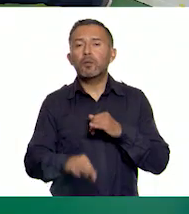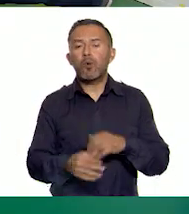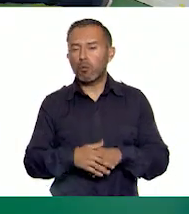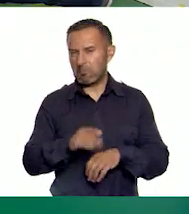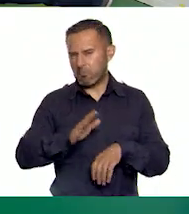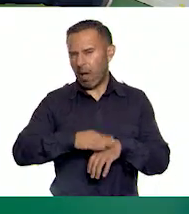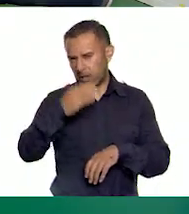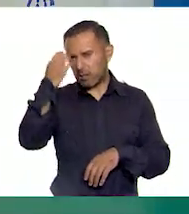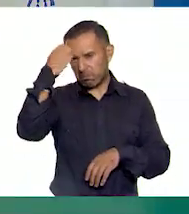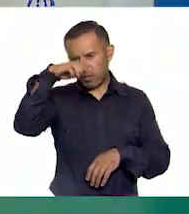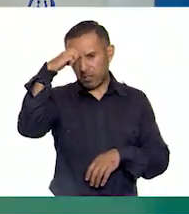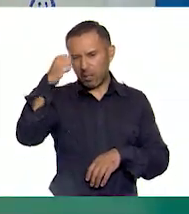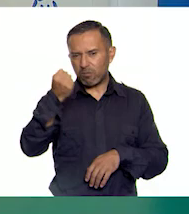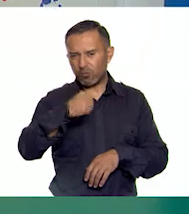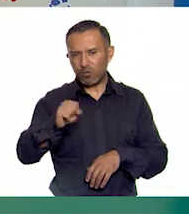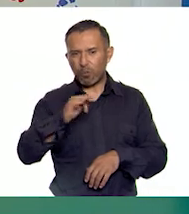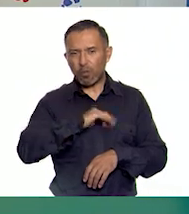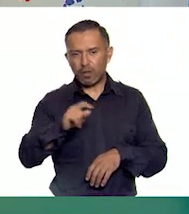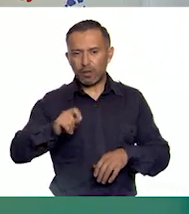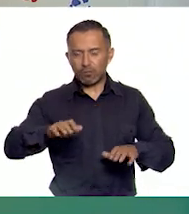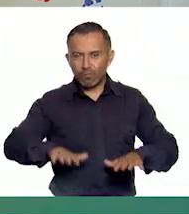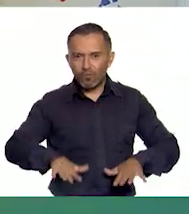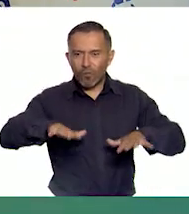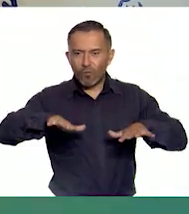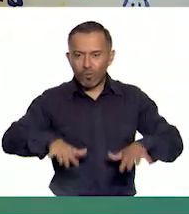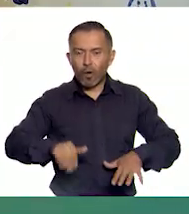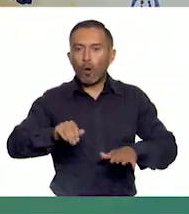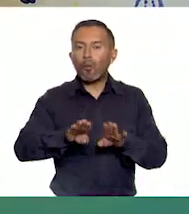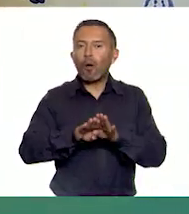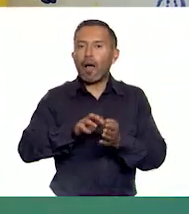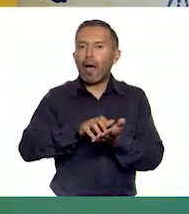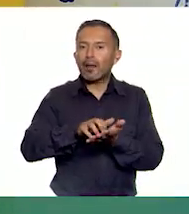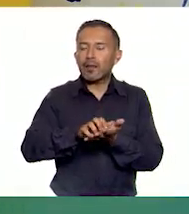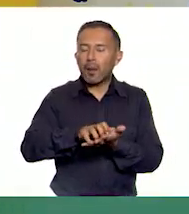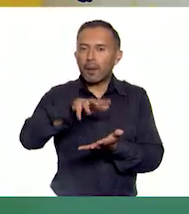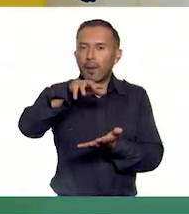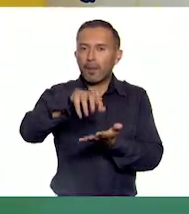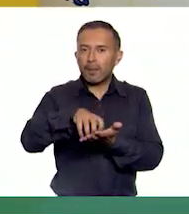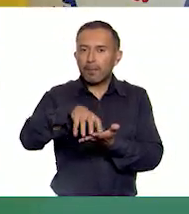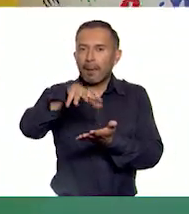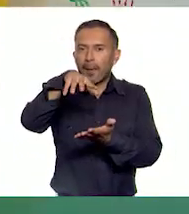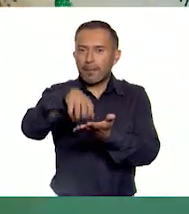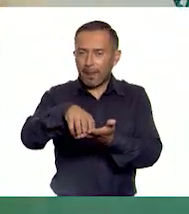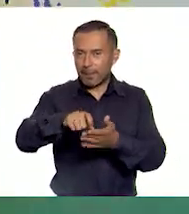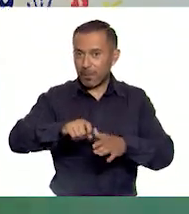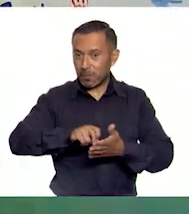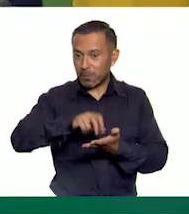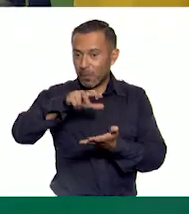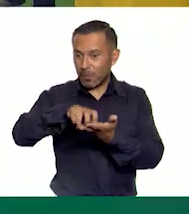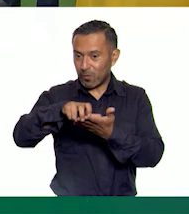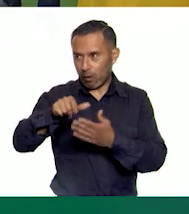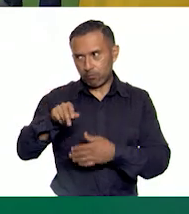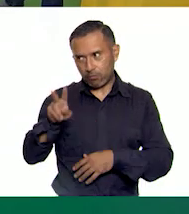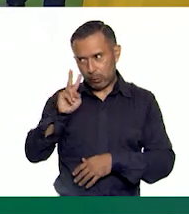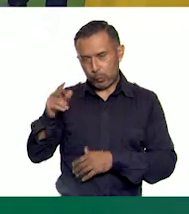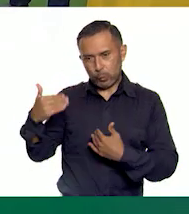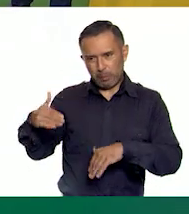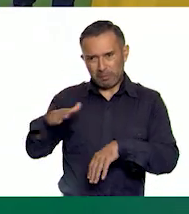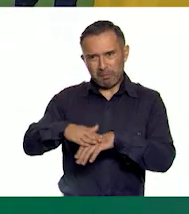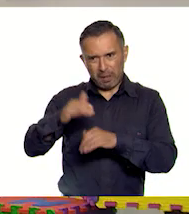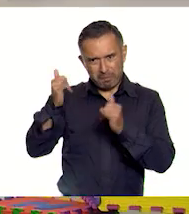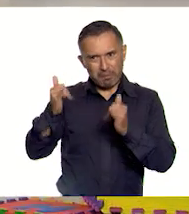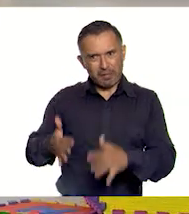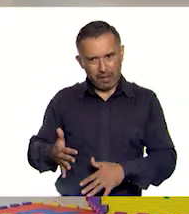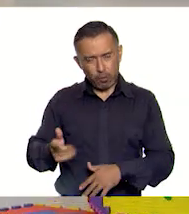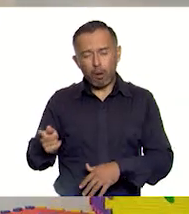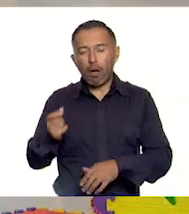expertos. Podríamos hacer desplazamientos de arañas saltarinas por todo nuestro terreno de aventuras. Eso se ve muy complicado, pero seguramente con